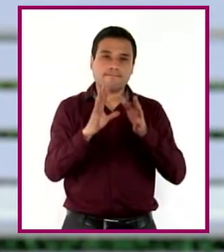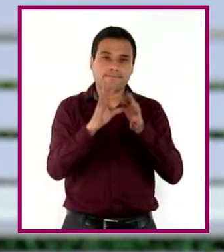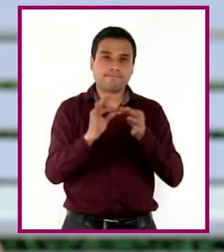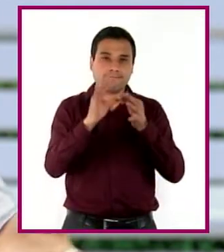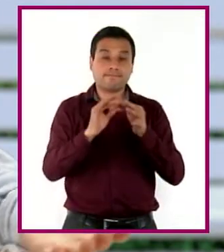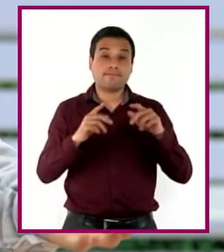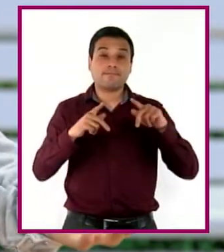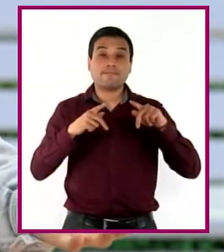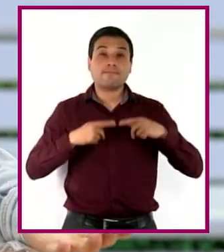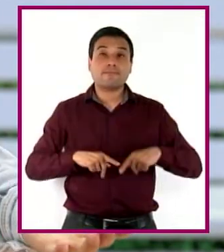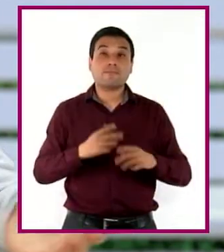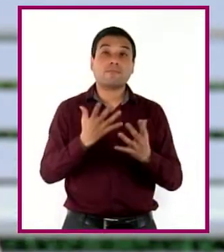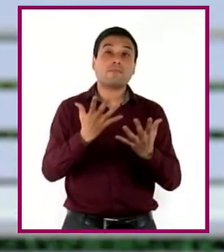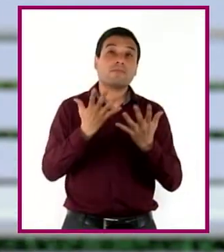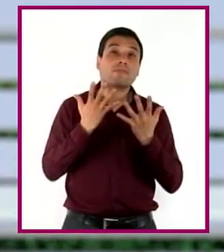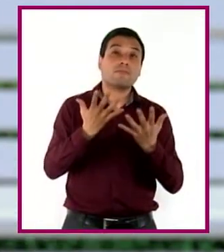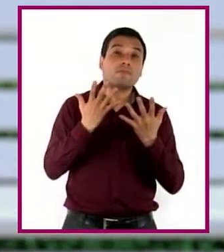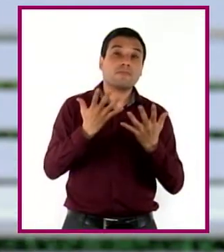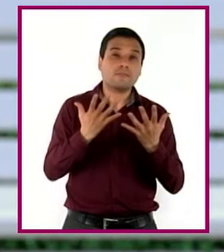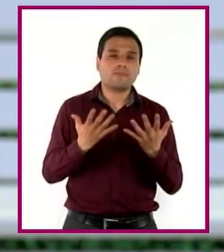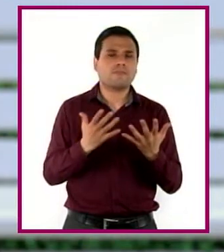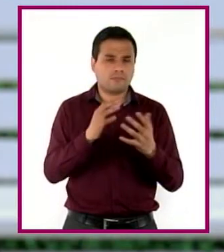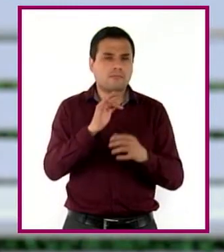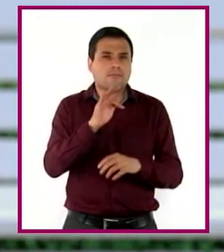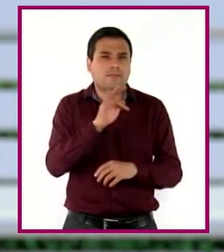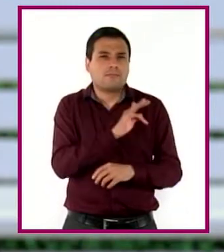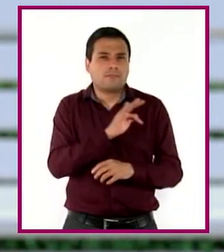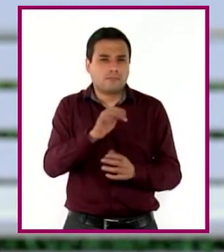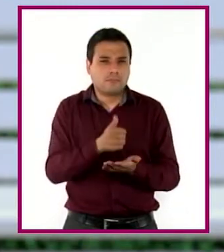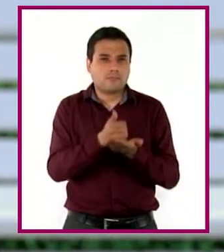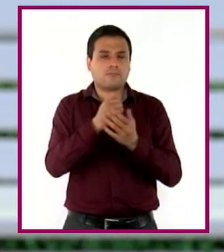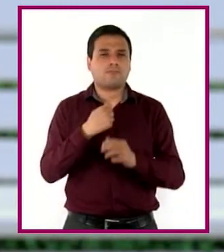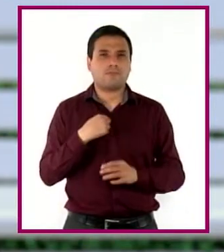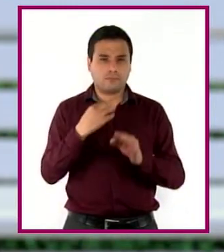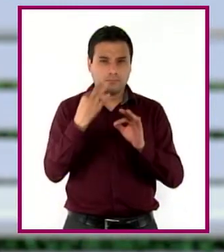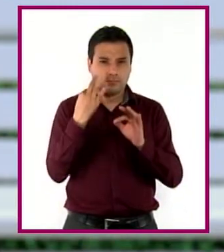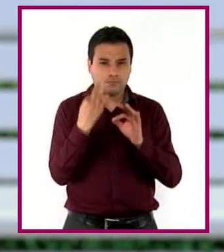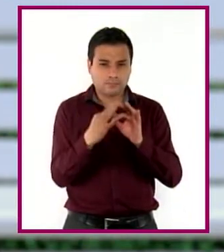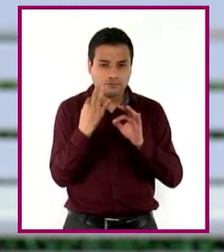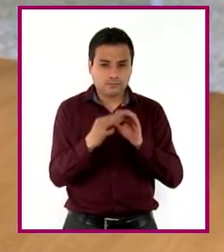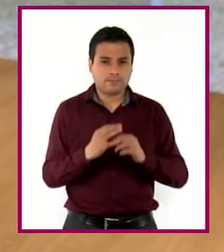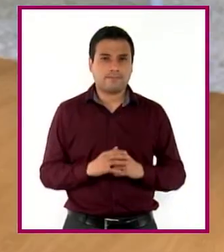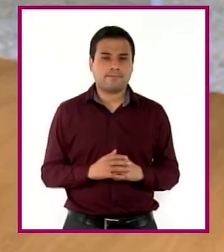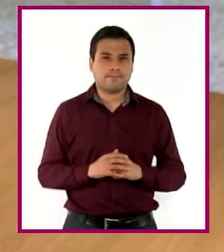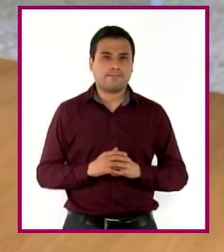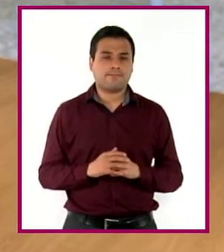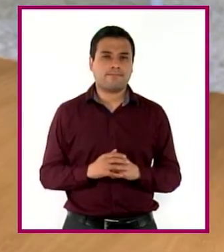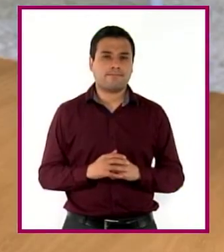uno se genera pueden ayudar a tener un buen desempeño, más todavía el lugar en el que se estudia.